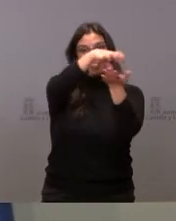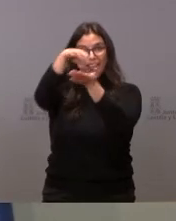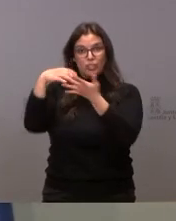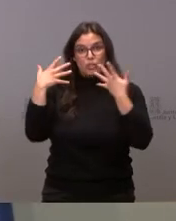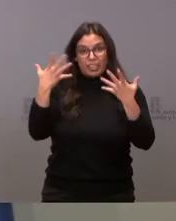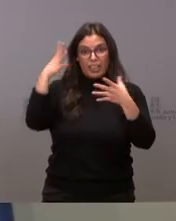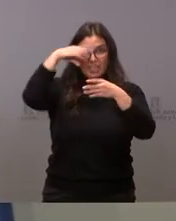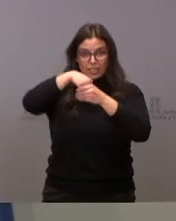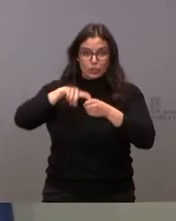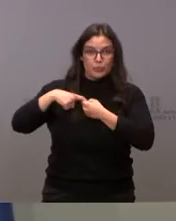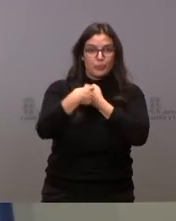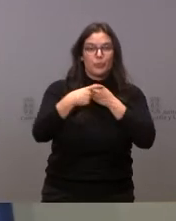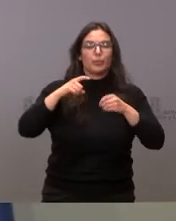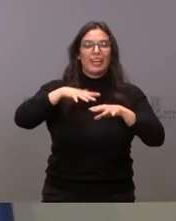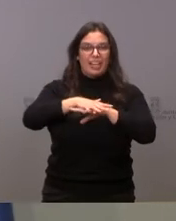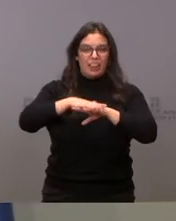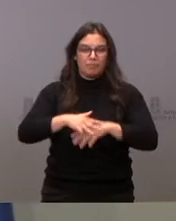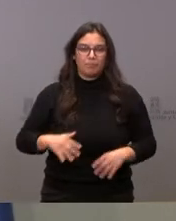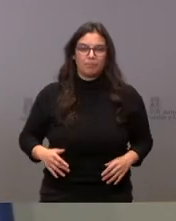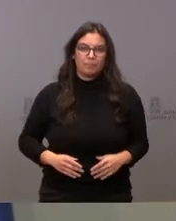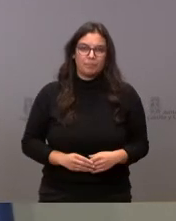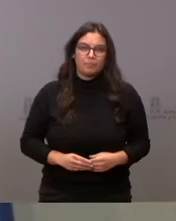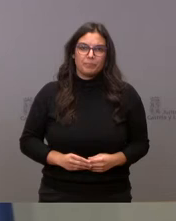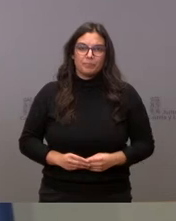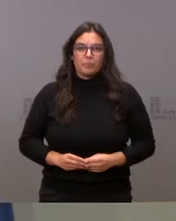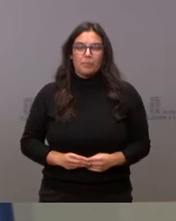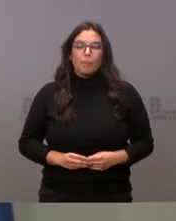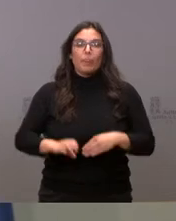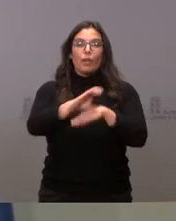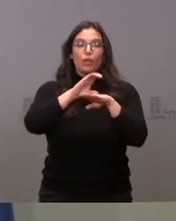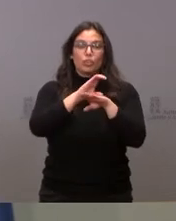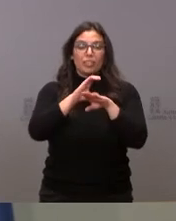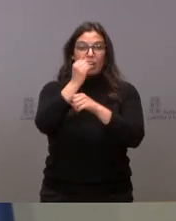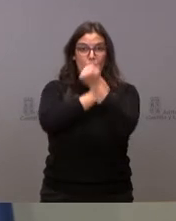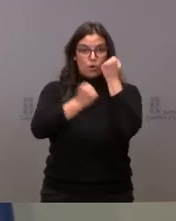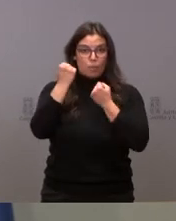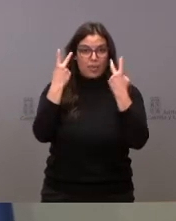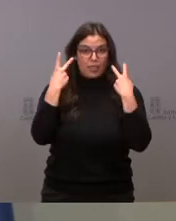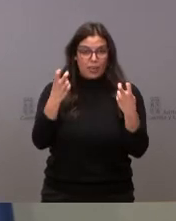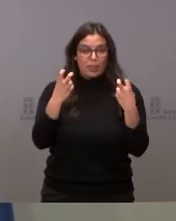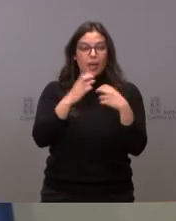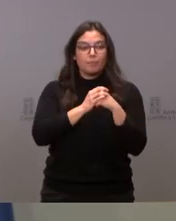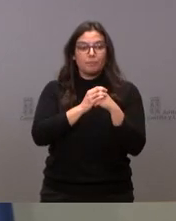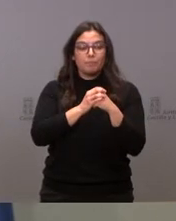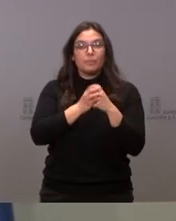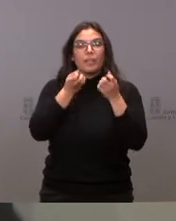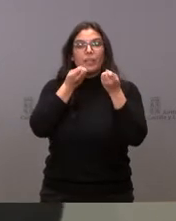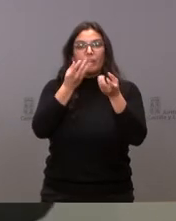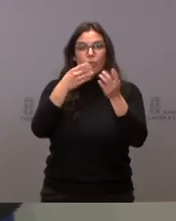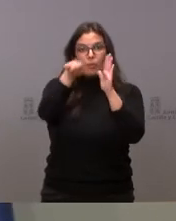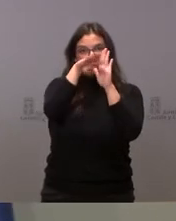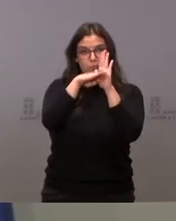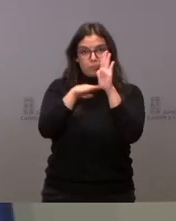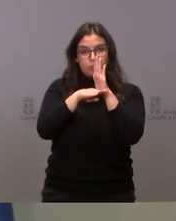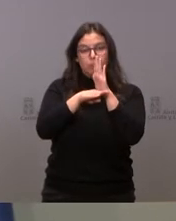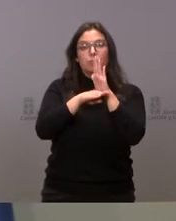integran este colectivo. La Consejería de Economía y Hacienda informa de las directrices vinculantes para